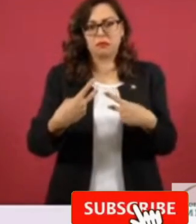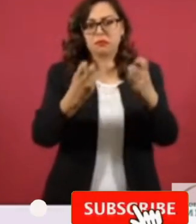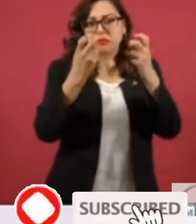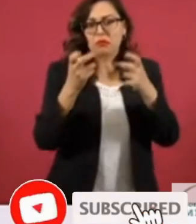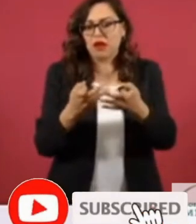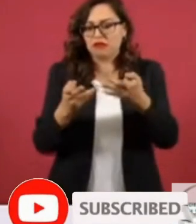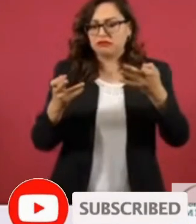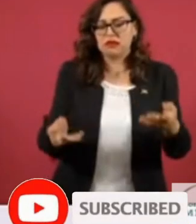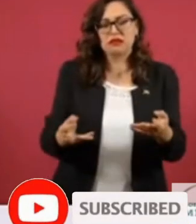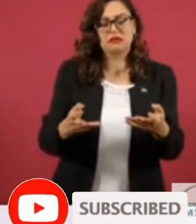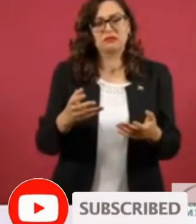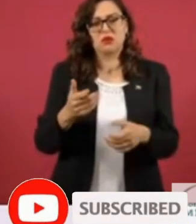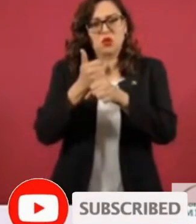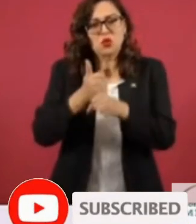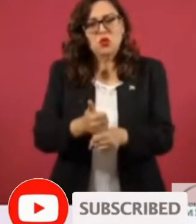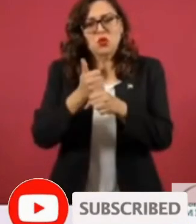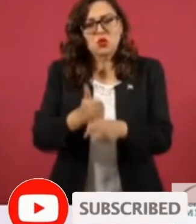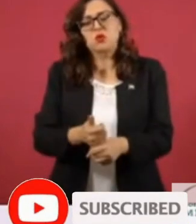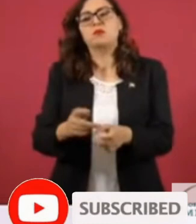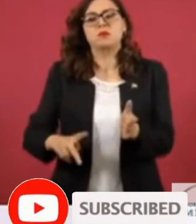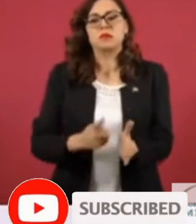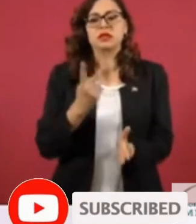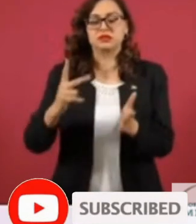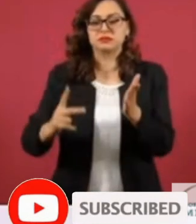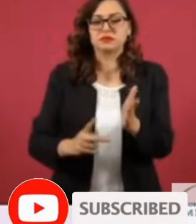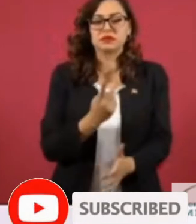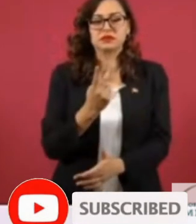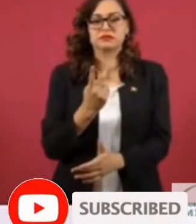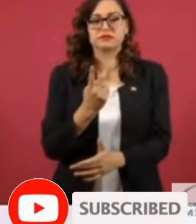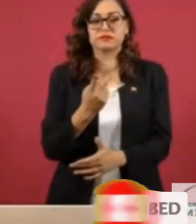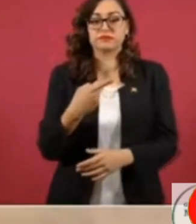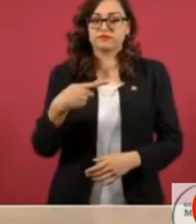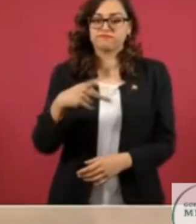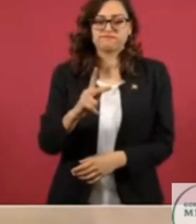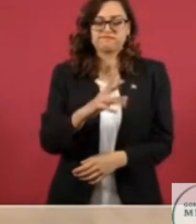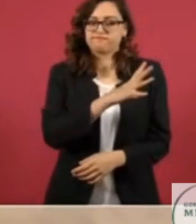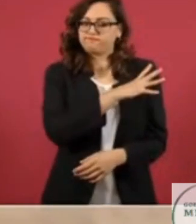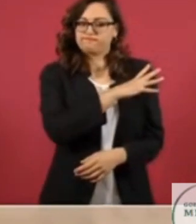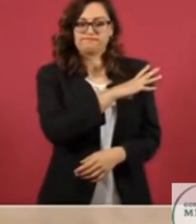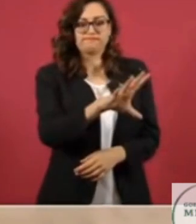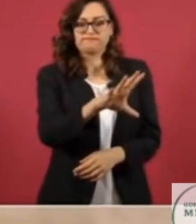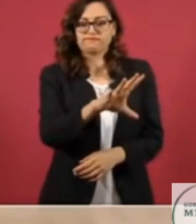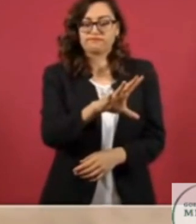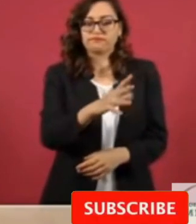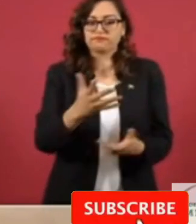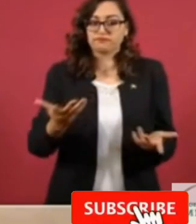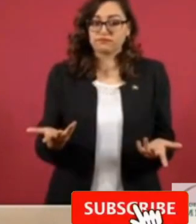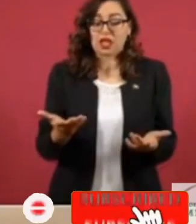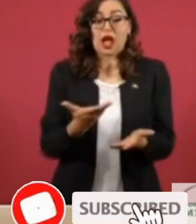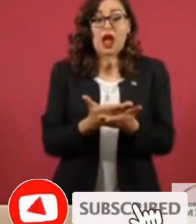preguntarnos cómo fue que los gobiernos integrantes de la OTAN